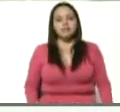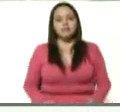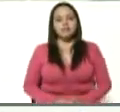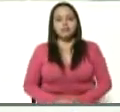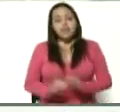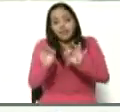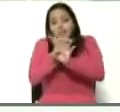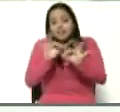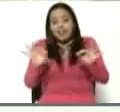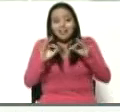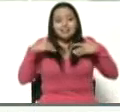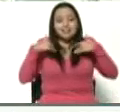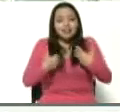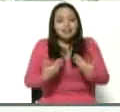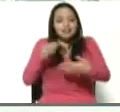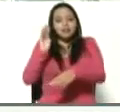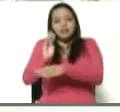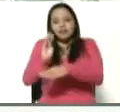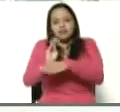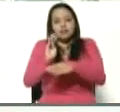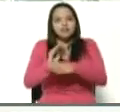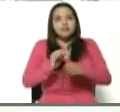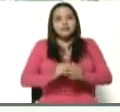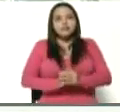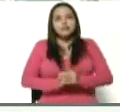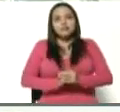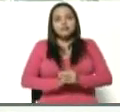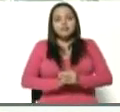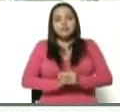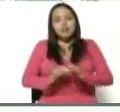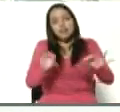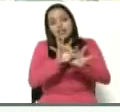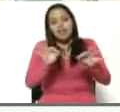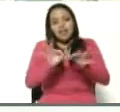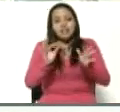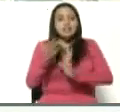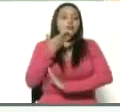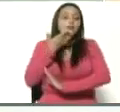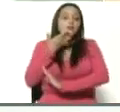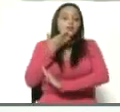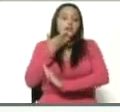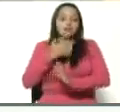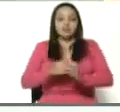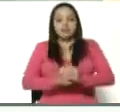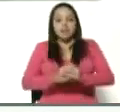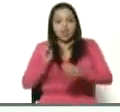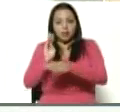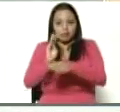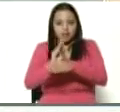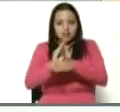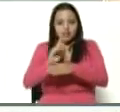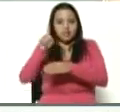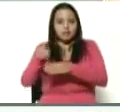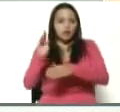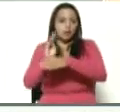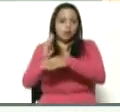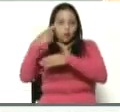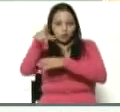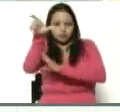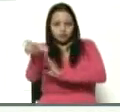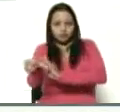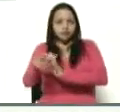nadie se canse de cuidarse. Que nadie se aburra de cuidarse y de cuidar a los demás.